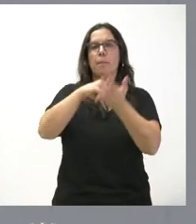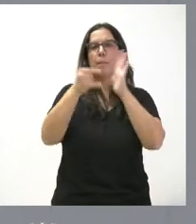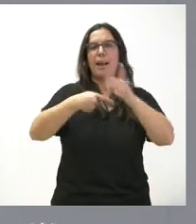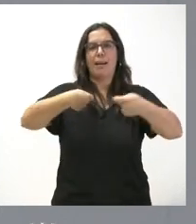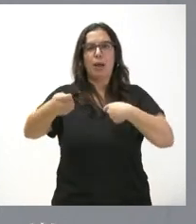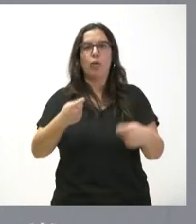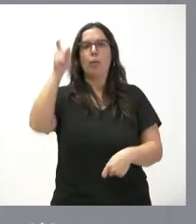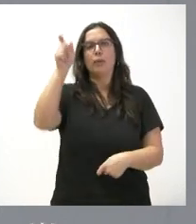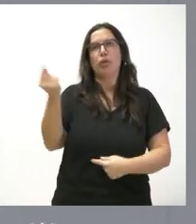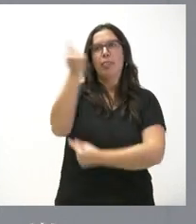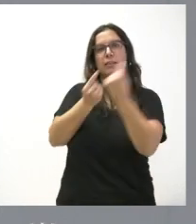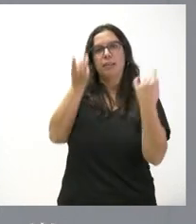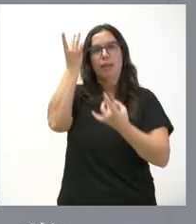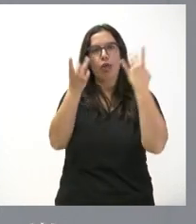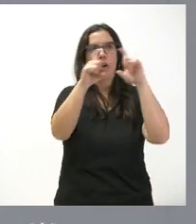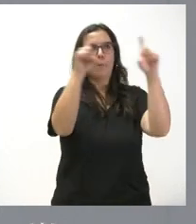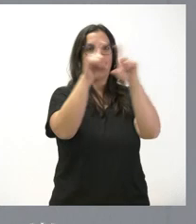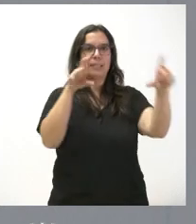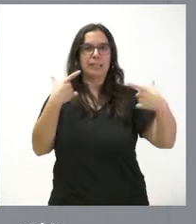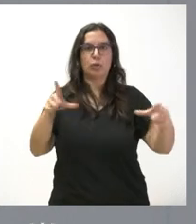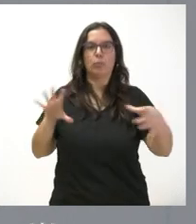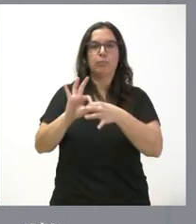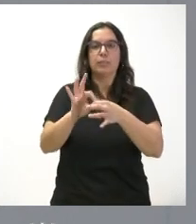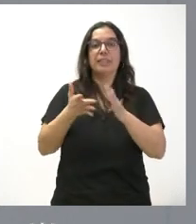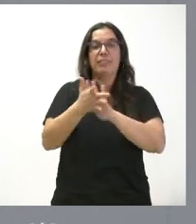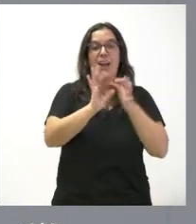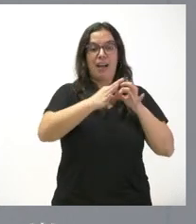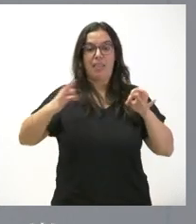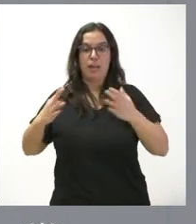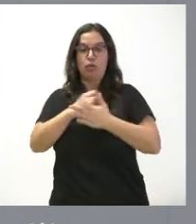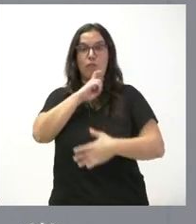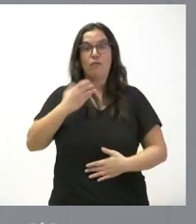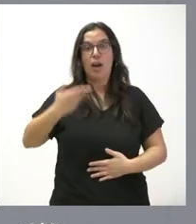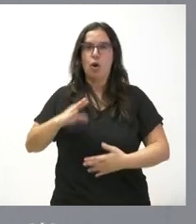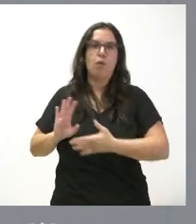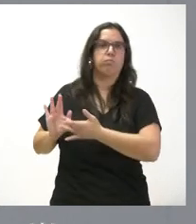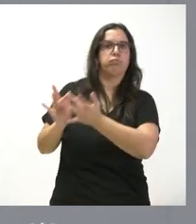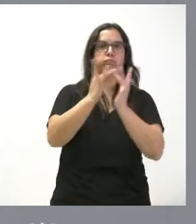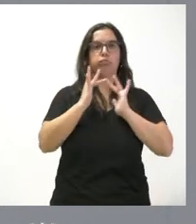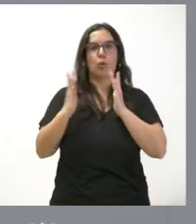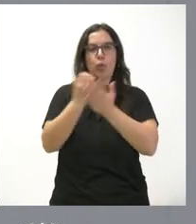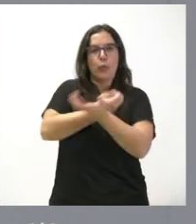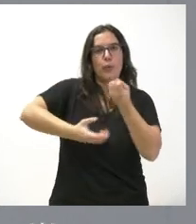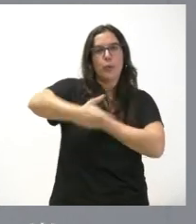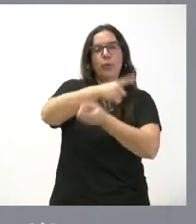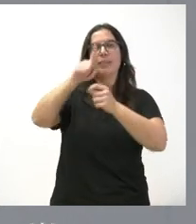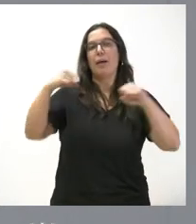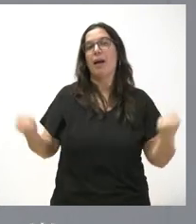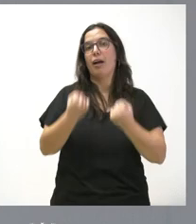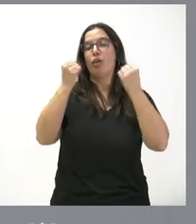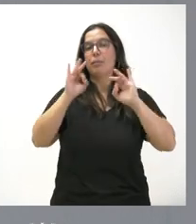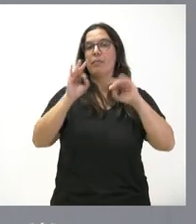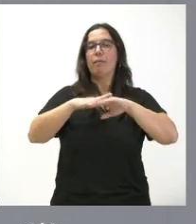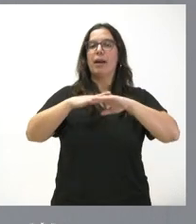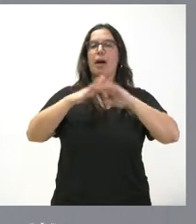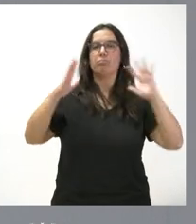diseñadores y empresas del sector, poniendo en contacto toda la cadena de valor, además de realizar acciones específicas de promoción y de